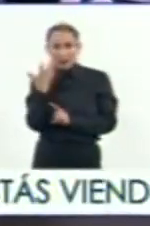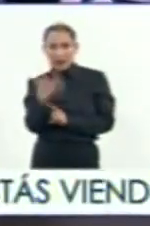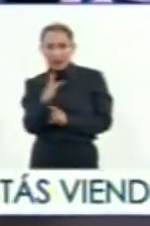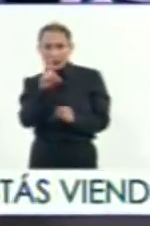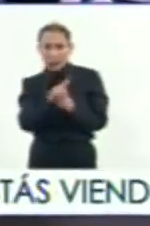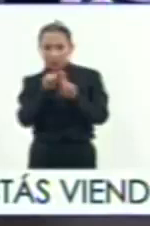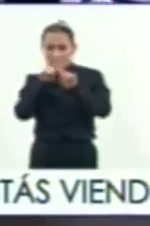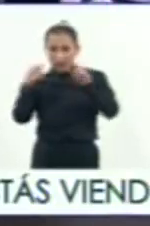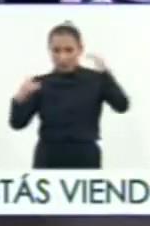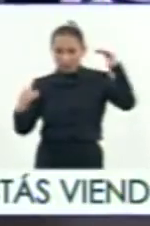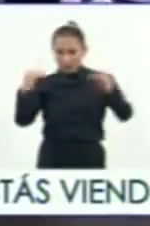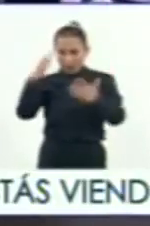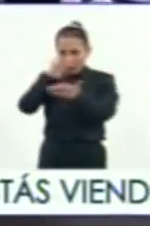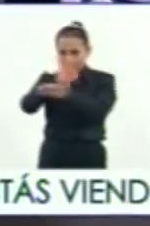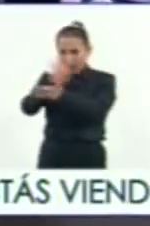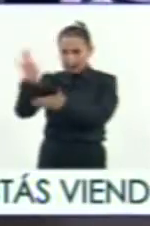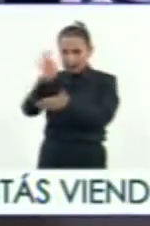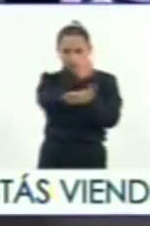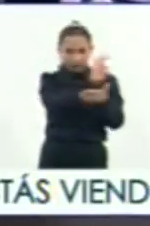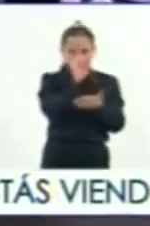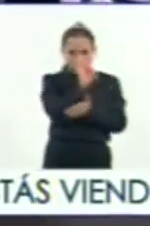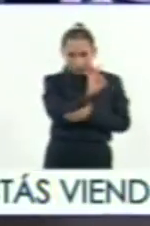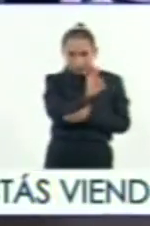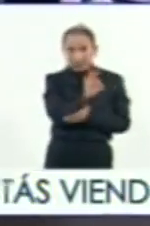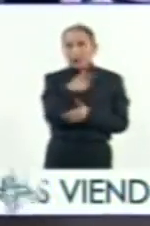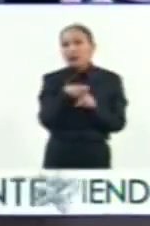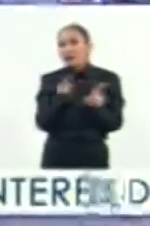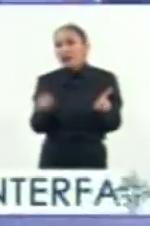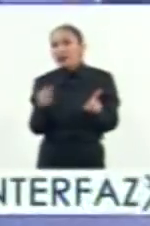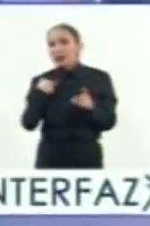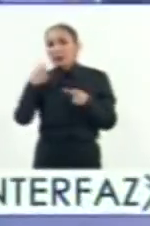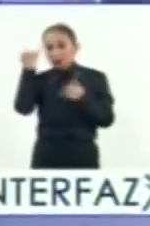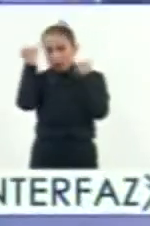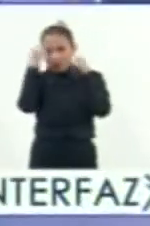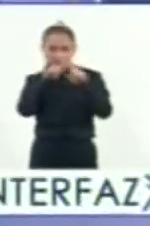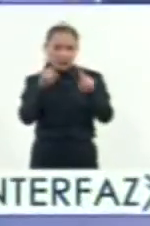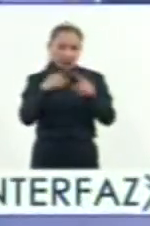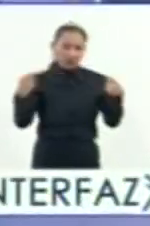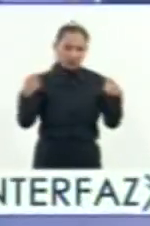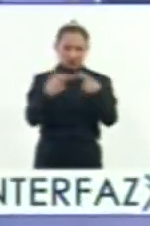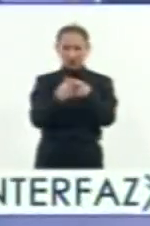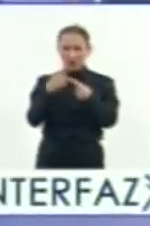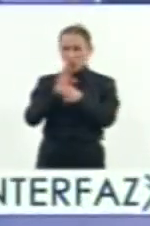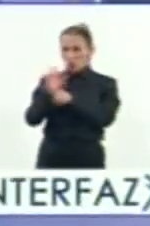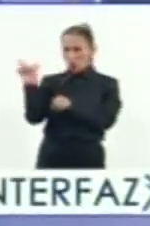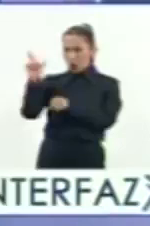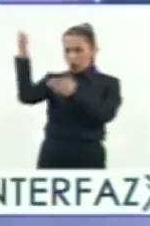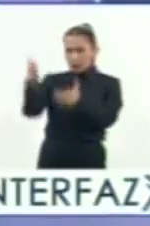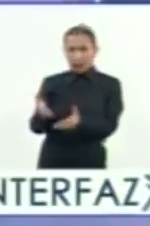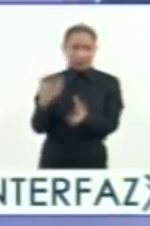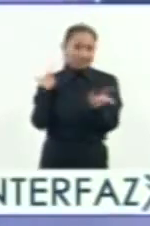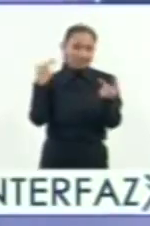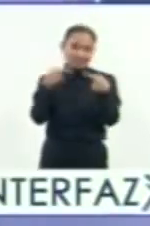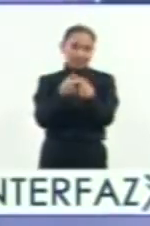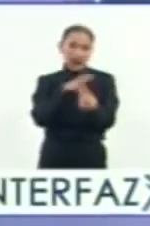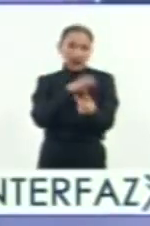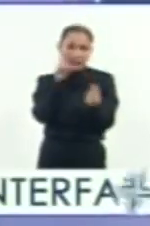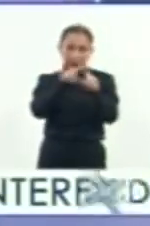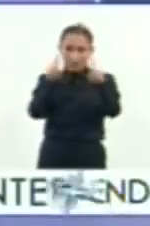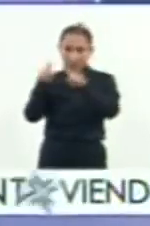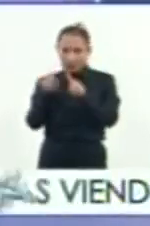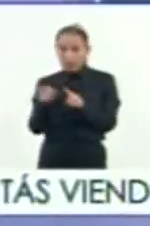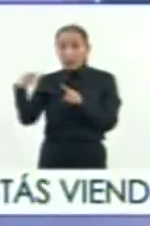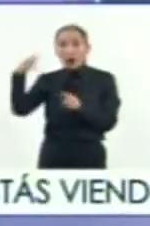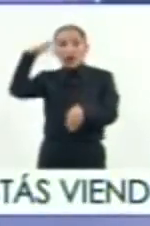días de diferencia en las fechas, además diferentes autores tienen divergencia de cuándo fue, la verdad es que él